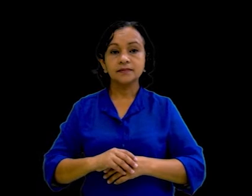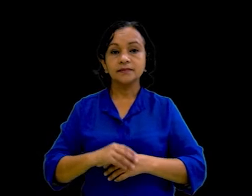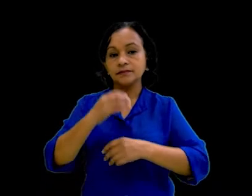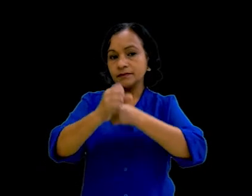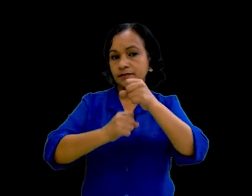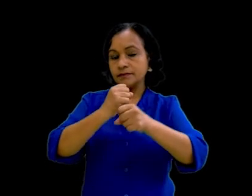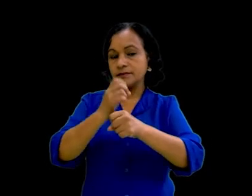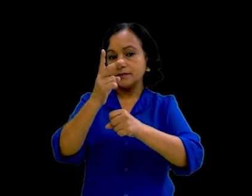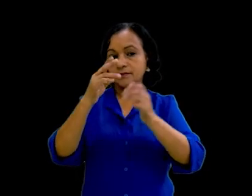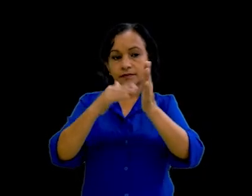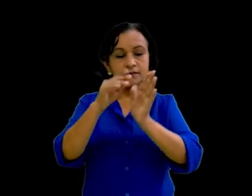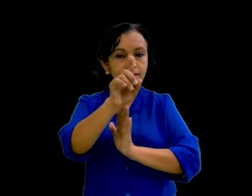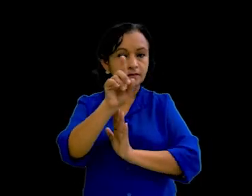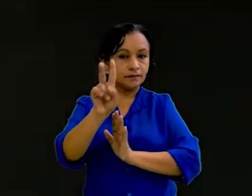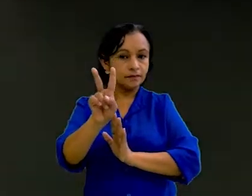Año 2012.